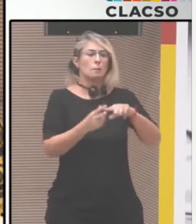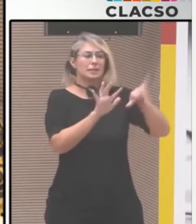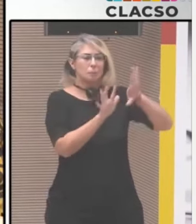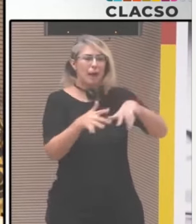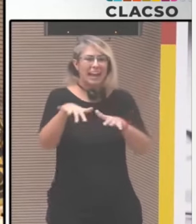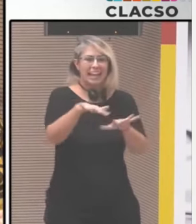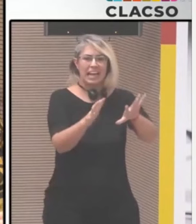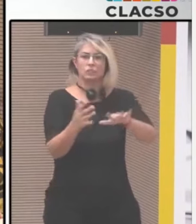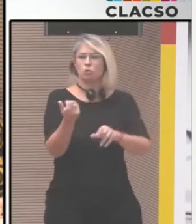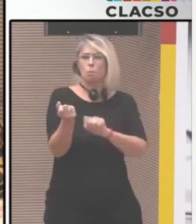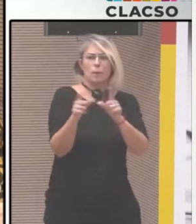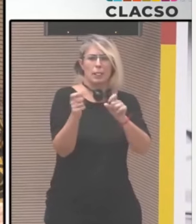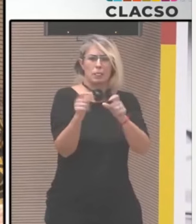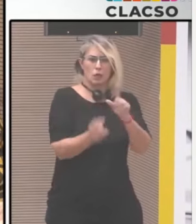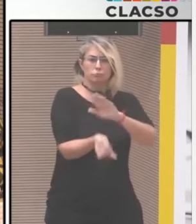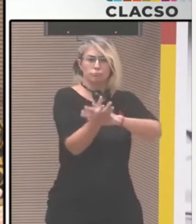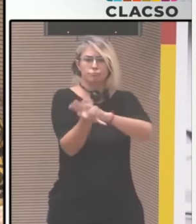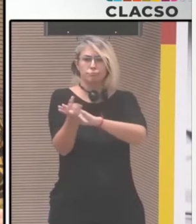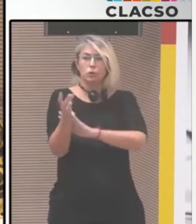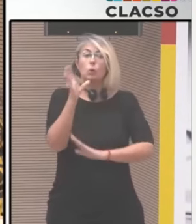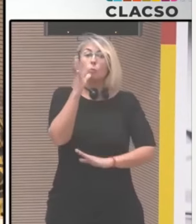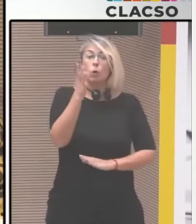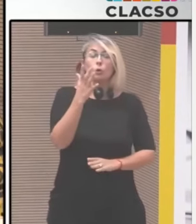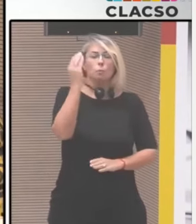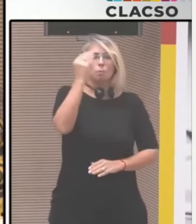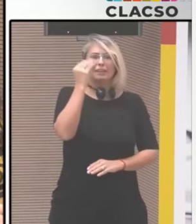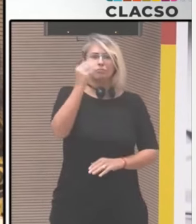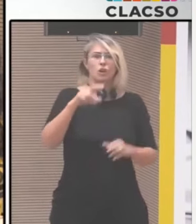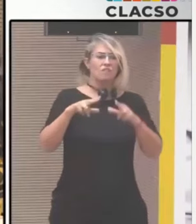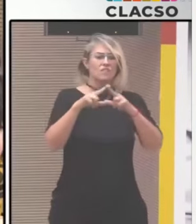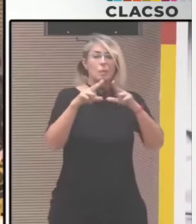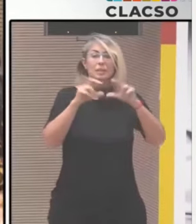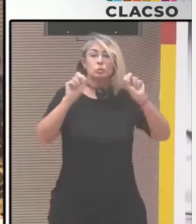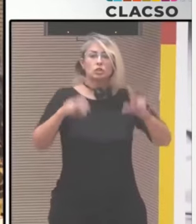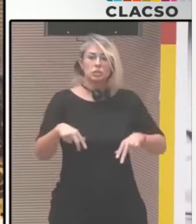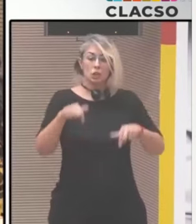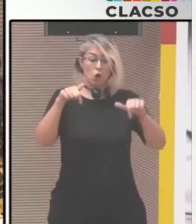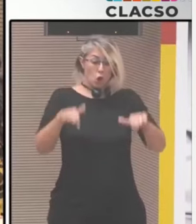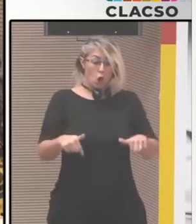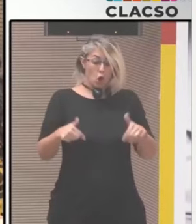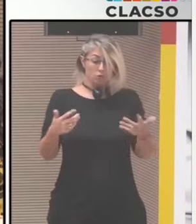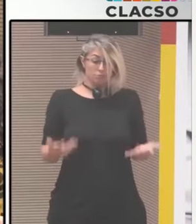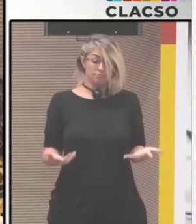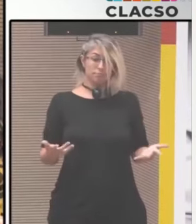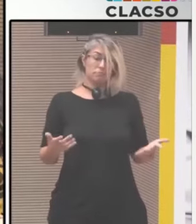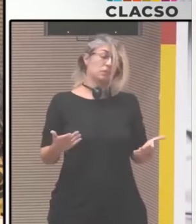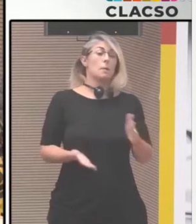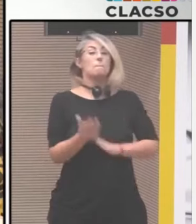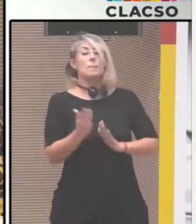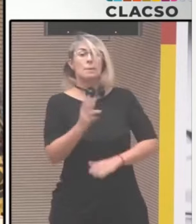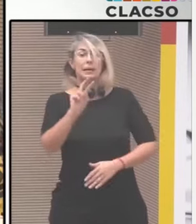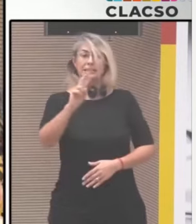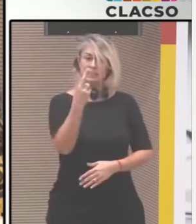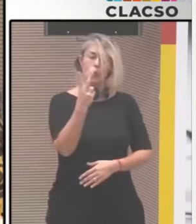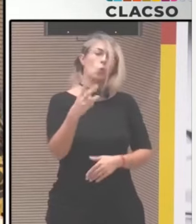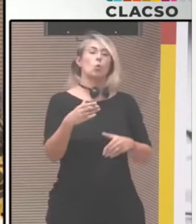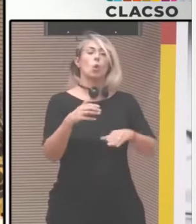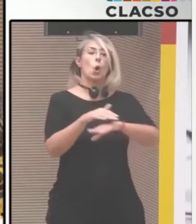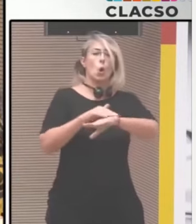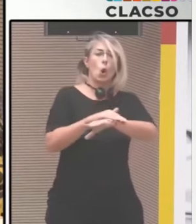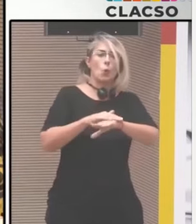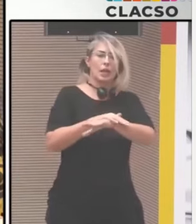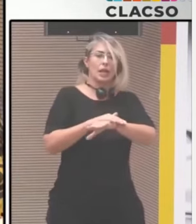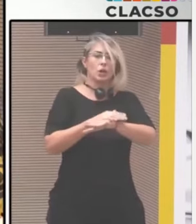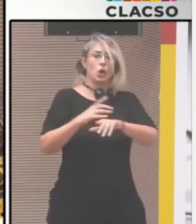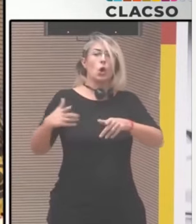bueno, que haya después medidas concretas de acción, que me pareció bien interesante en el marco de que no quede solamente en lindos